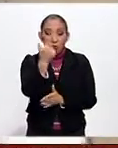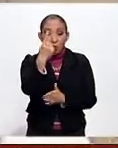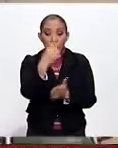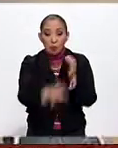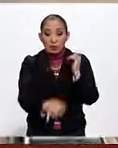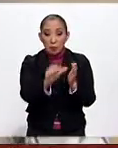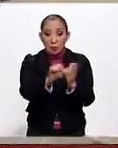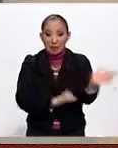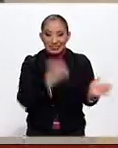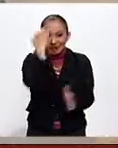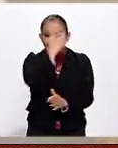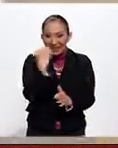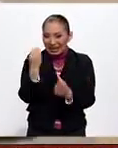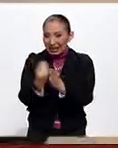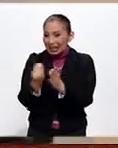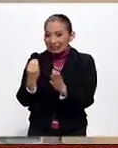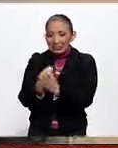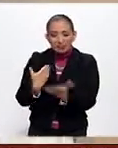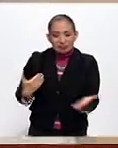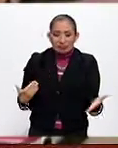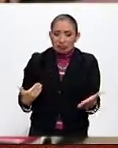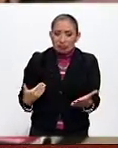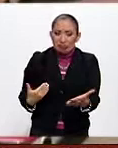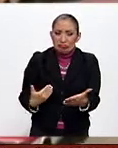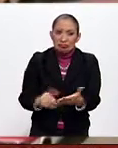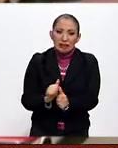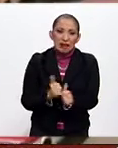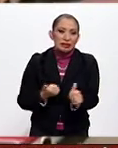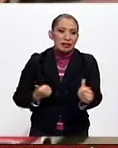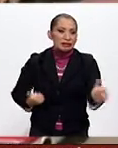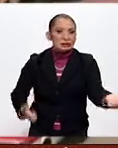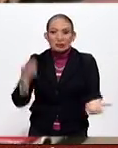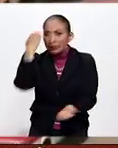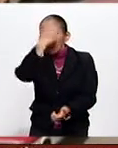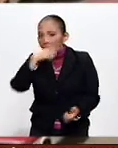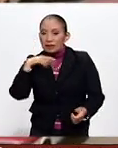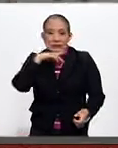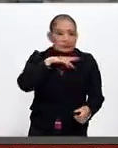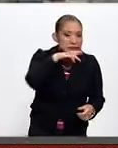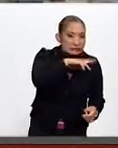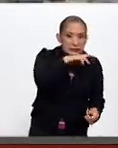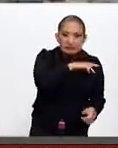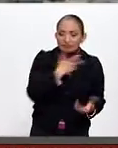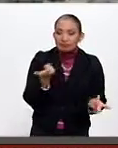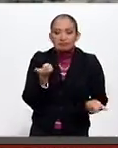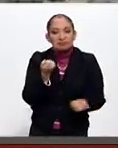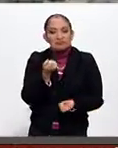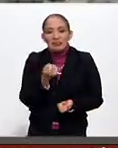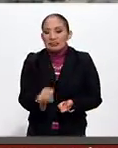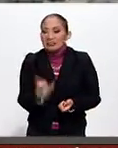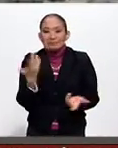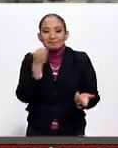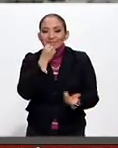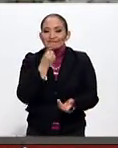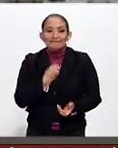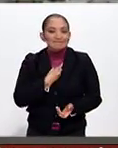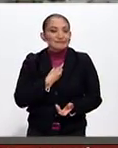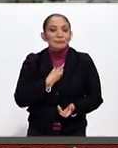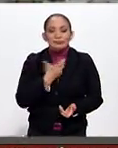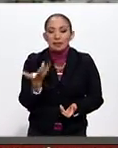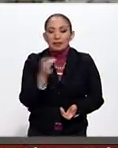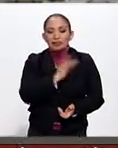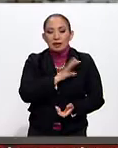evaluación y de clases y están terminando evaluando de manera incompleta y